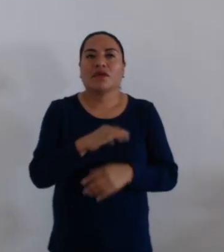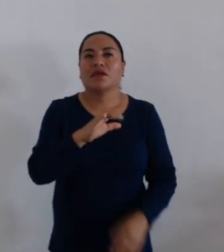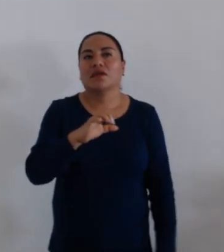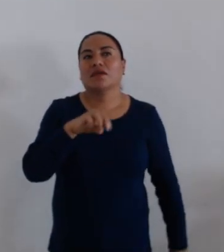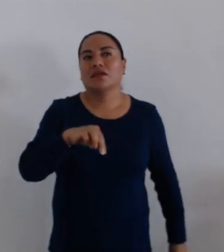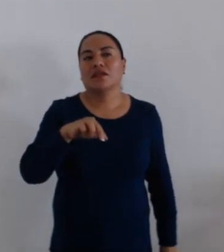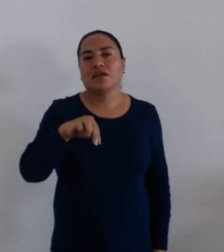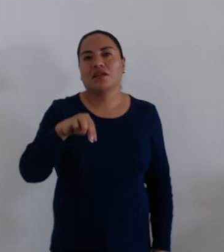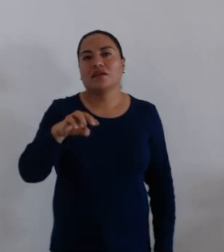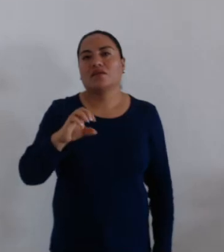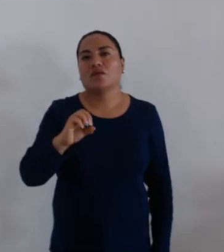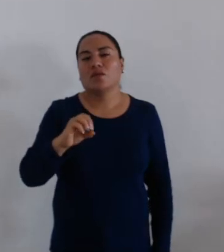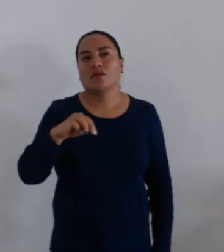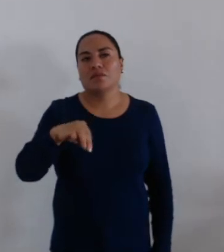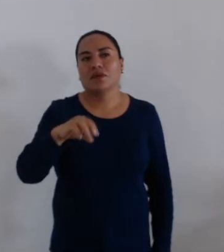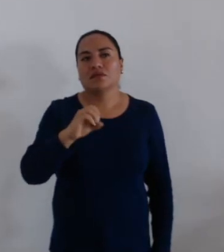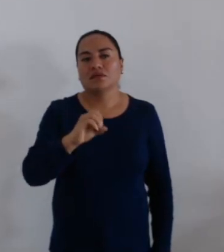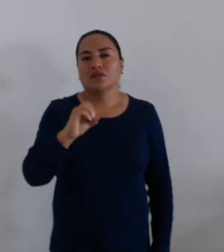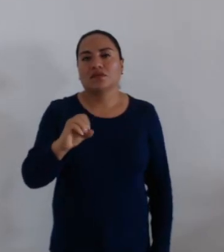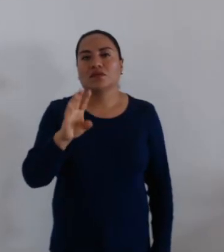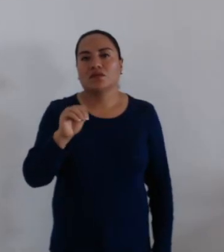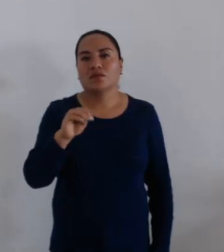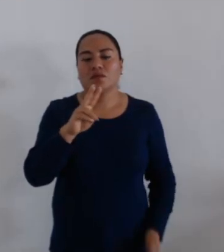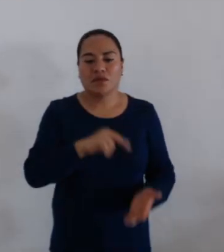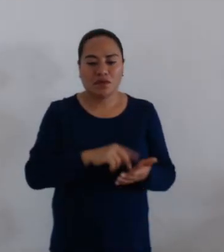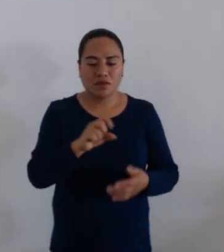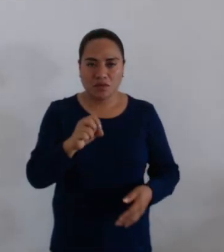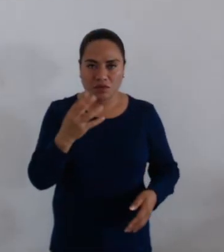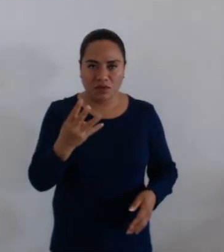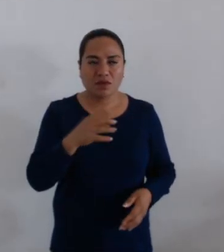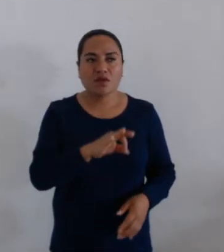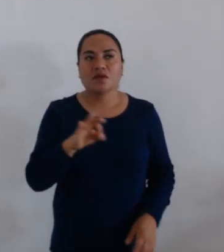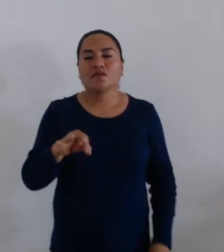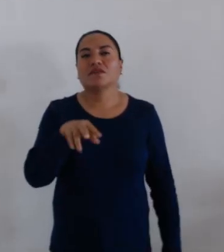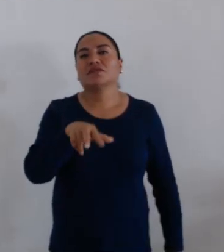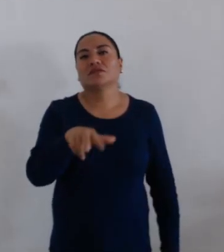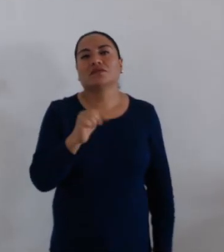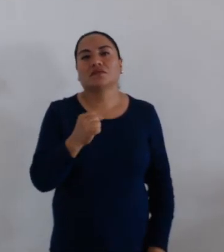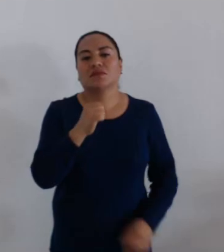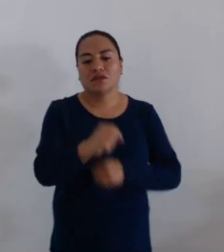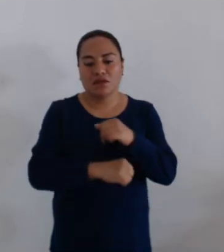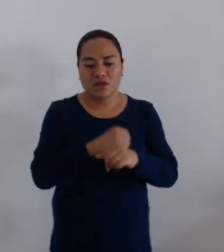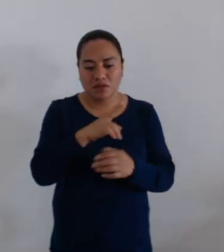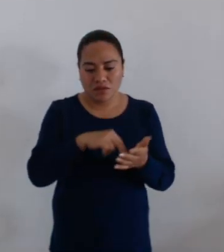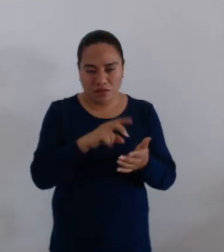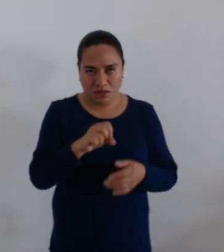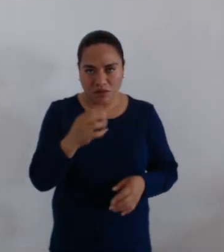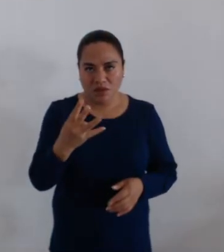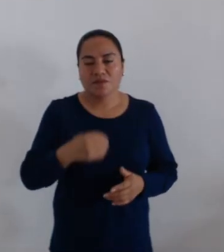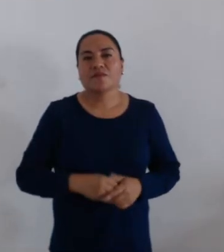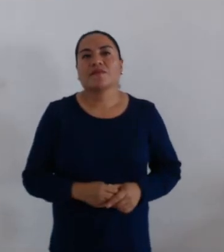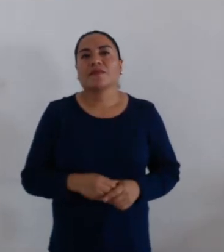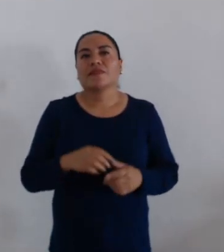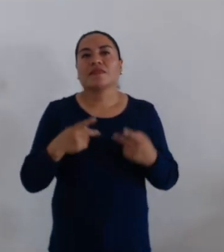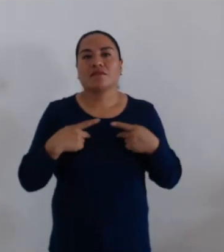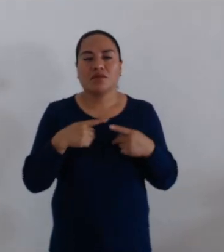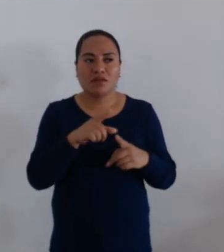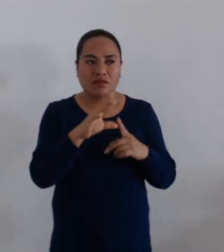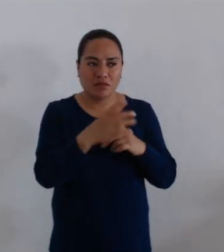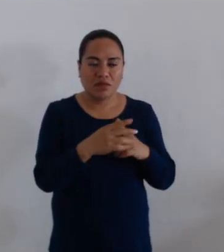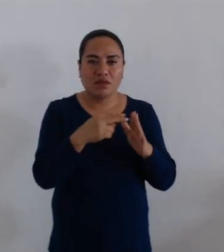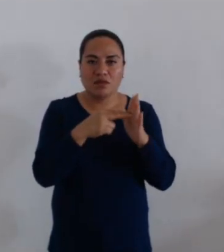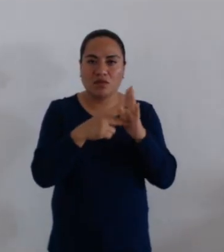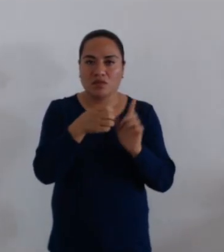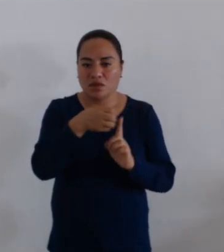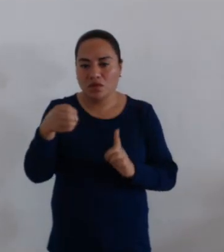CNNM009-2024, de fecha 18 de septiembre de 2024. Emitido por la Comisión de